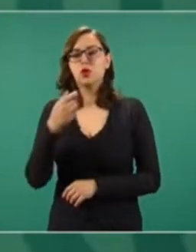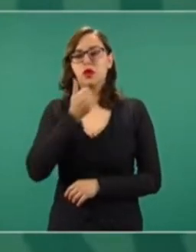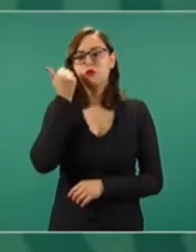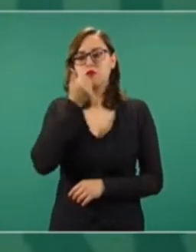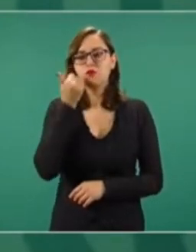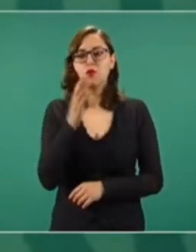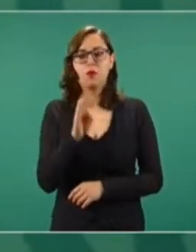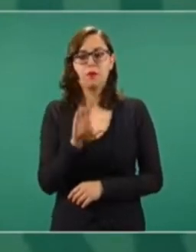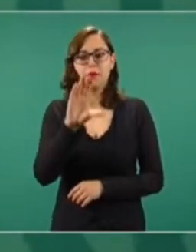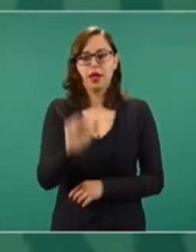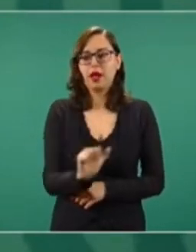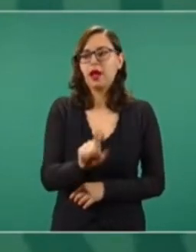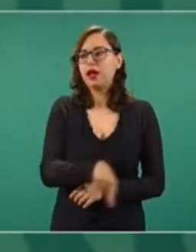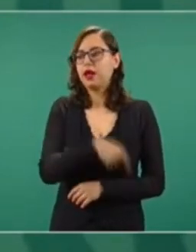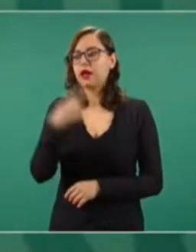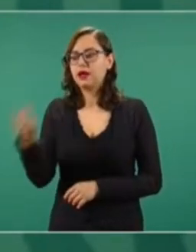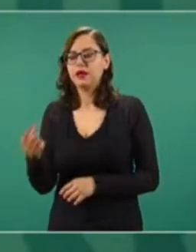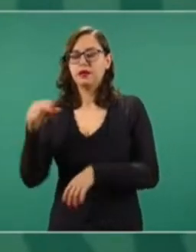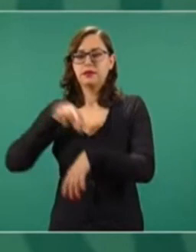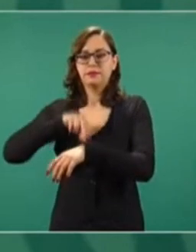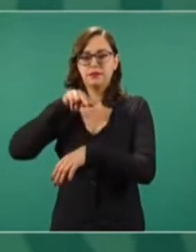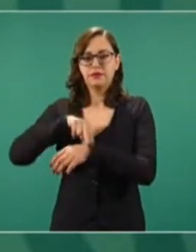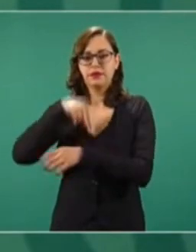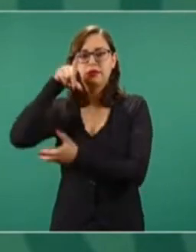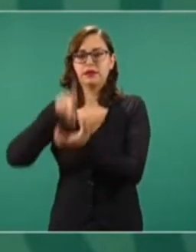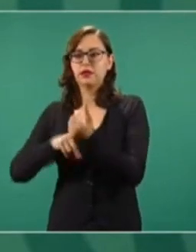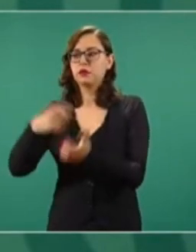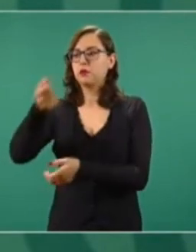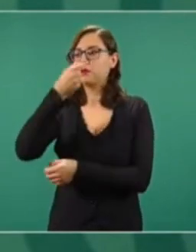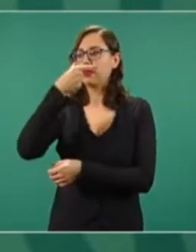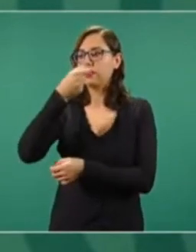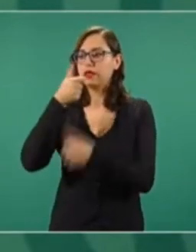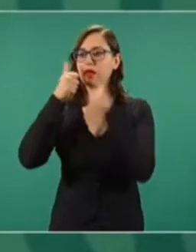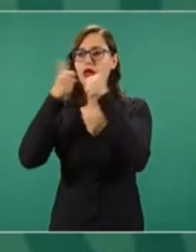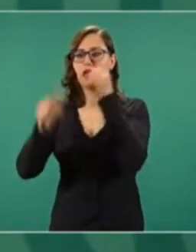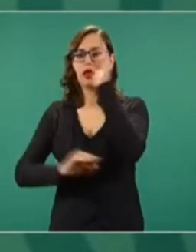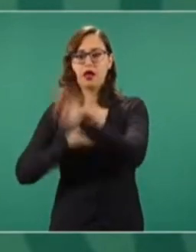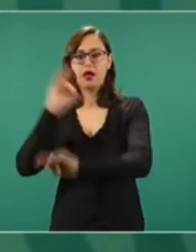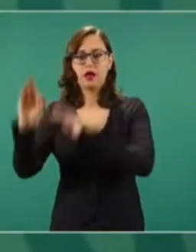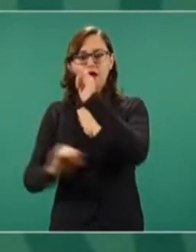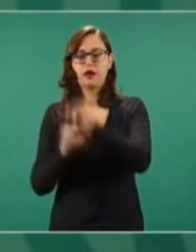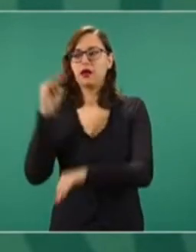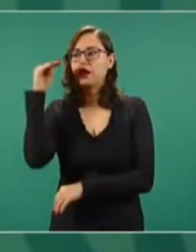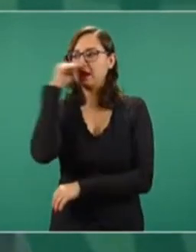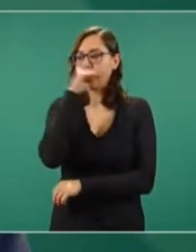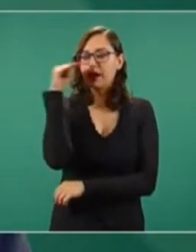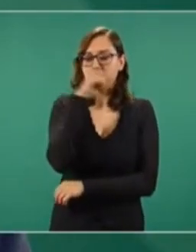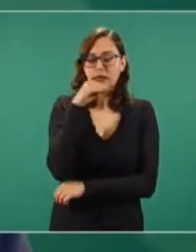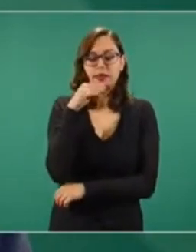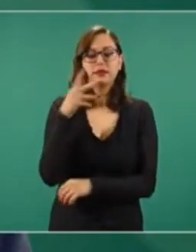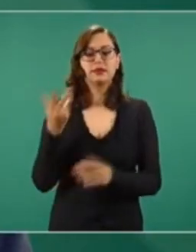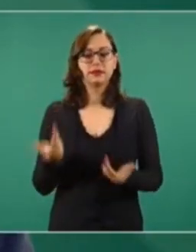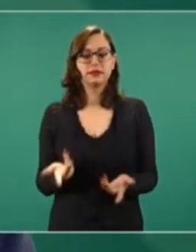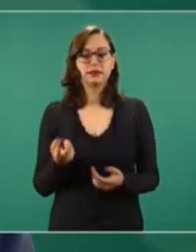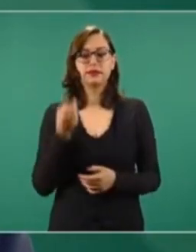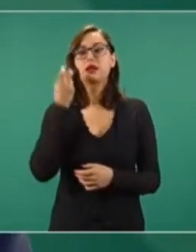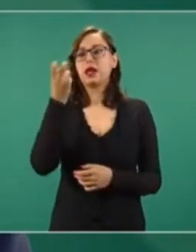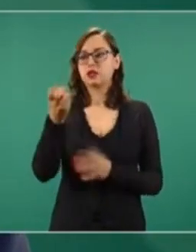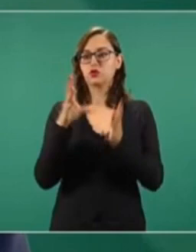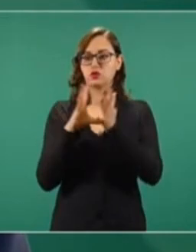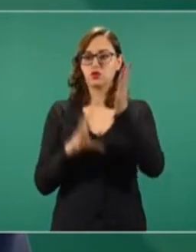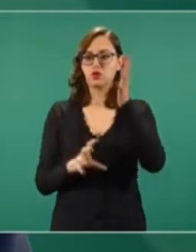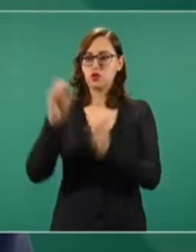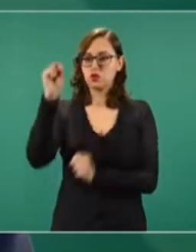gratuitos. En eso consistió esa reforma vigente que elevó